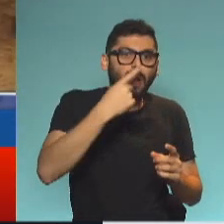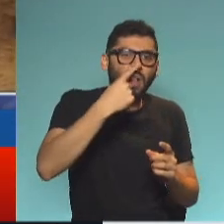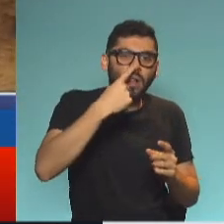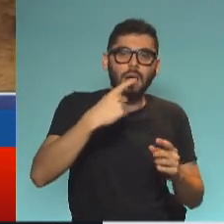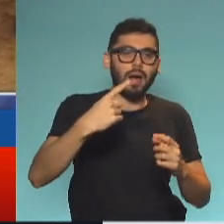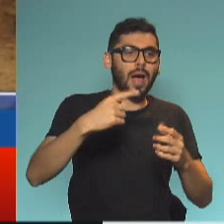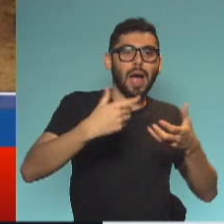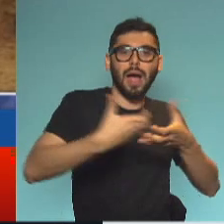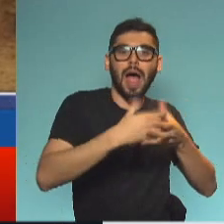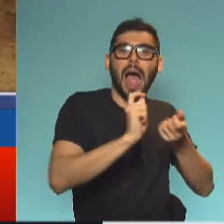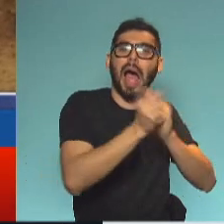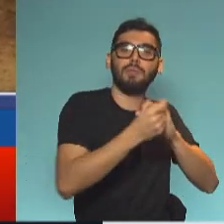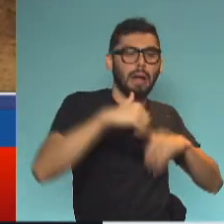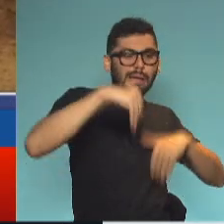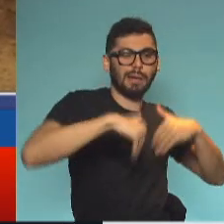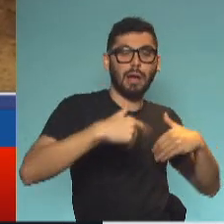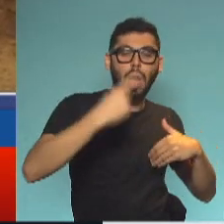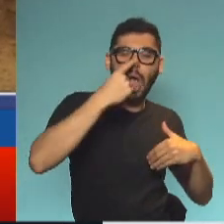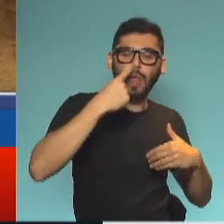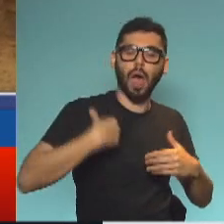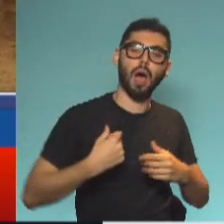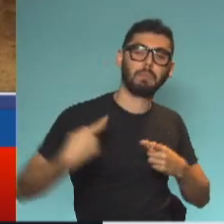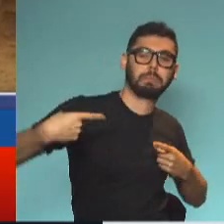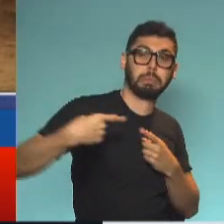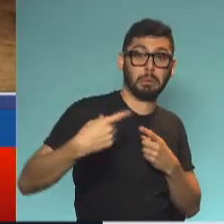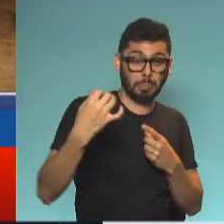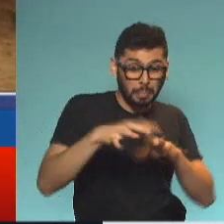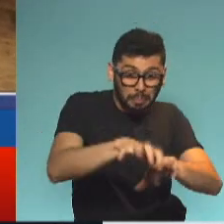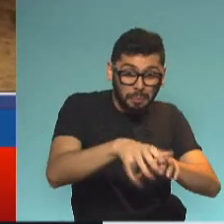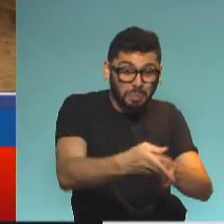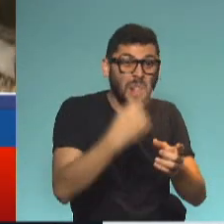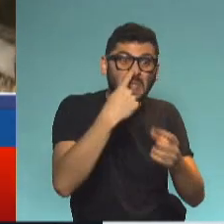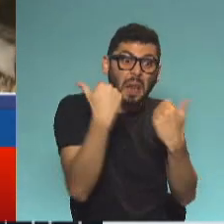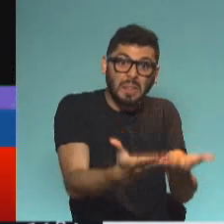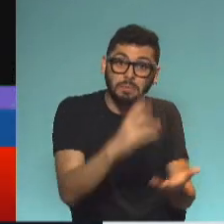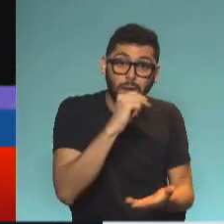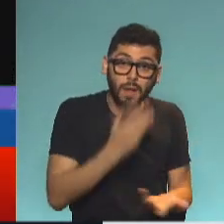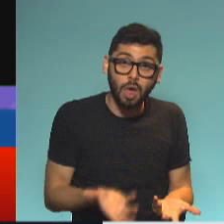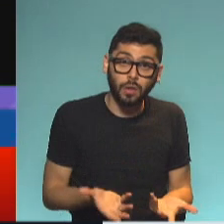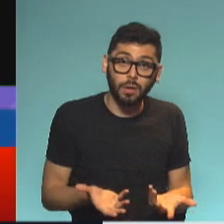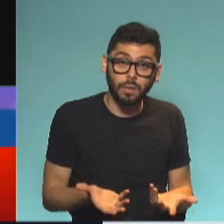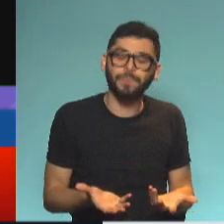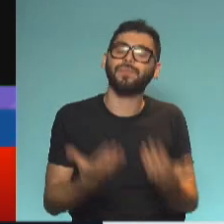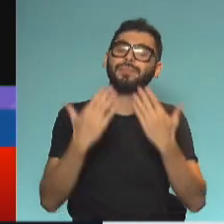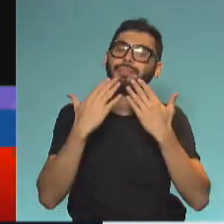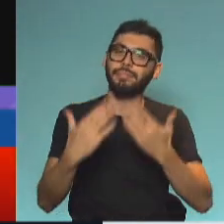electorales de Cambiemos antes que los intereses productivos de los productores agropecuarios ganaderos de este país. Pedro, muchas gracias.